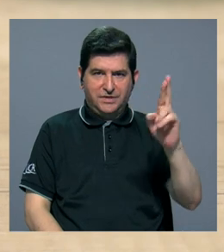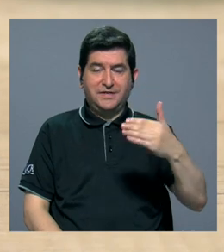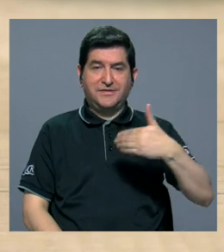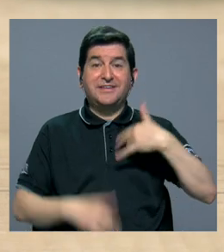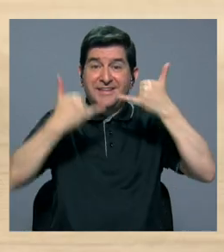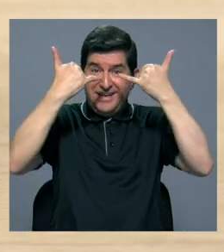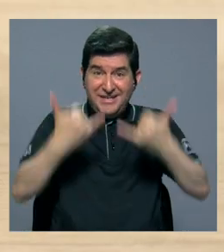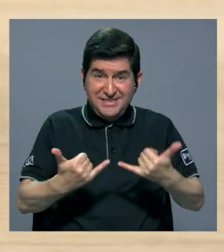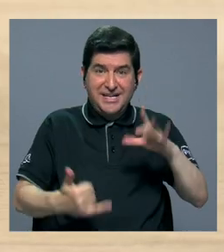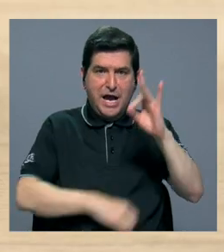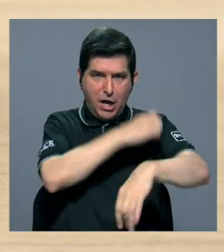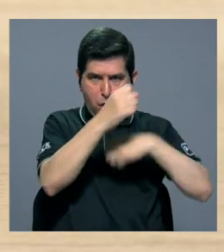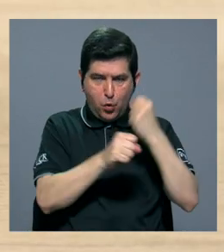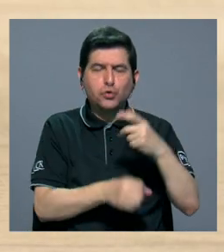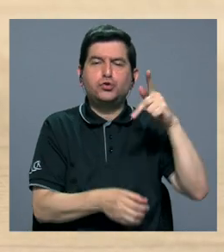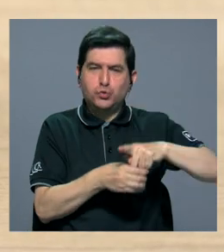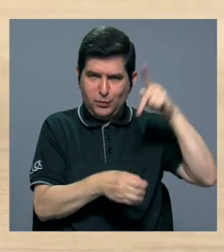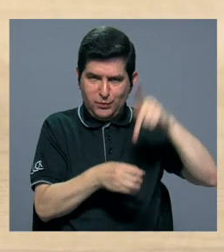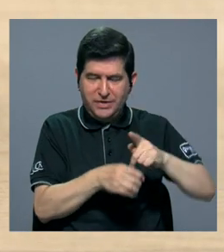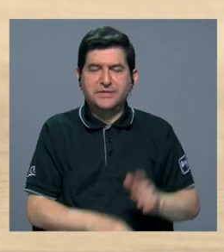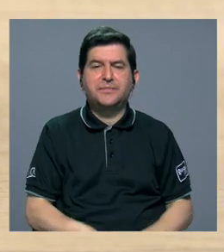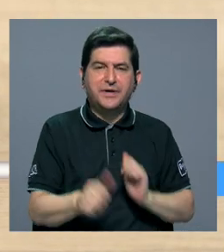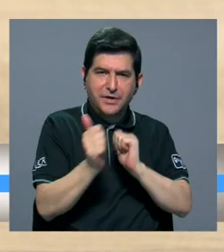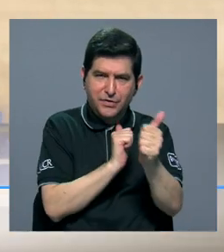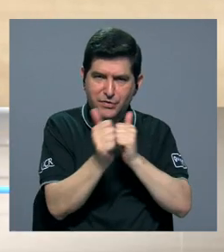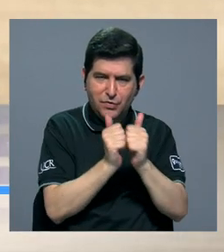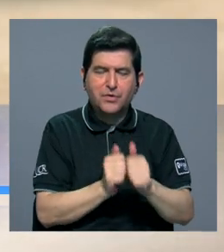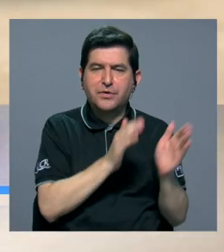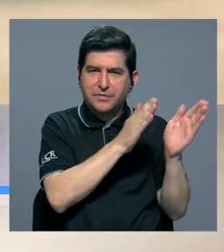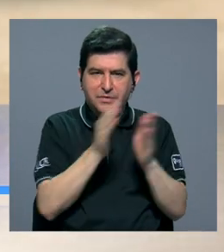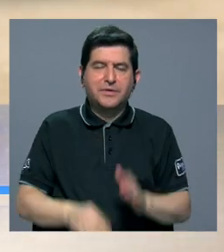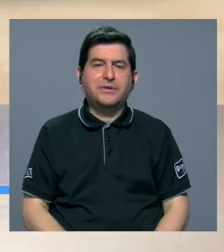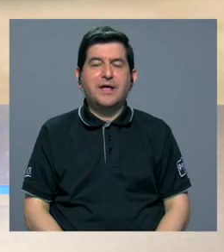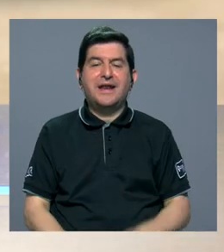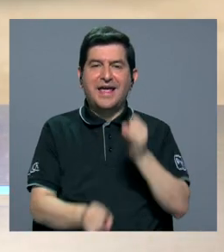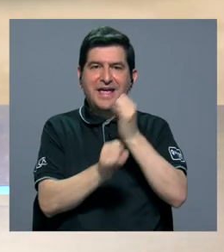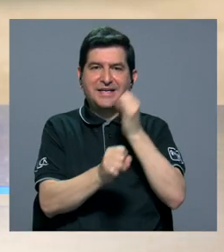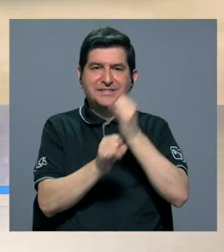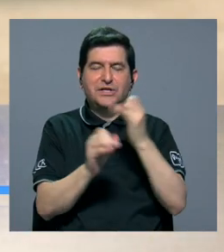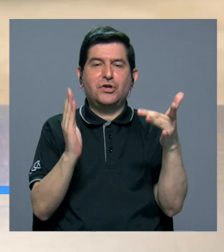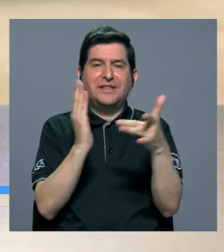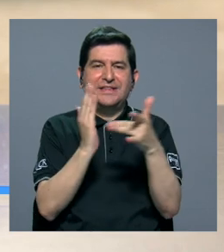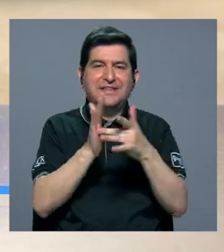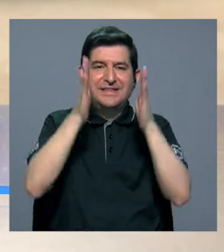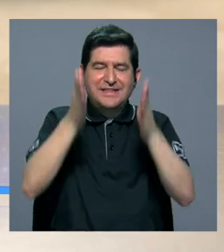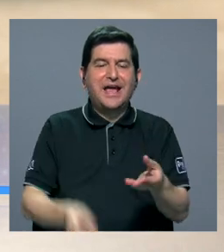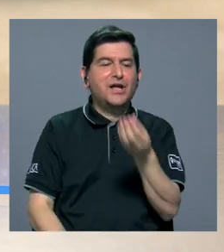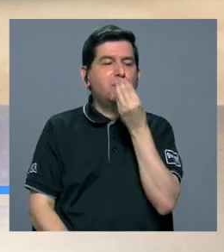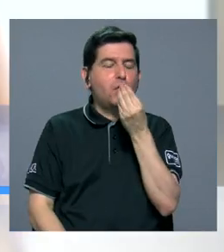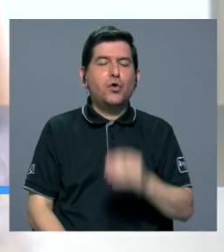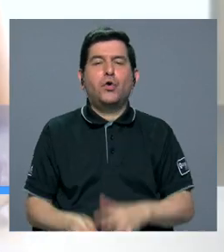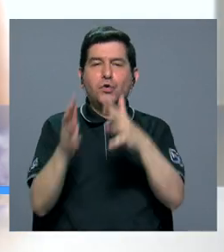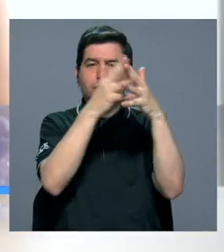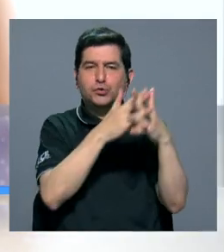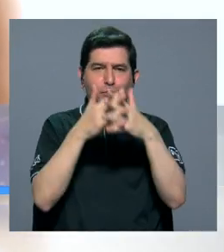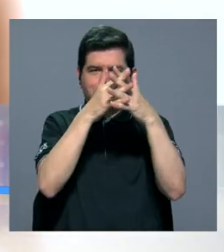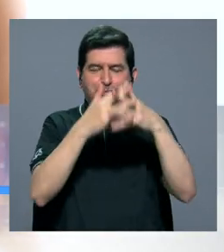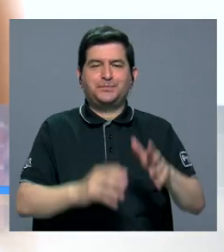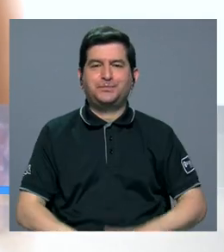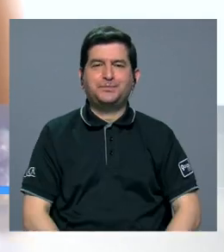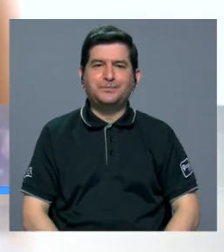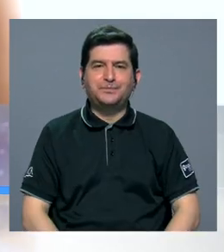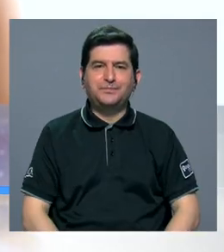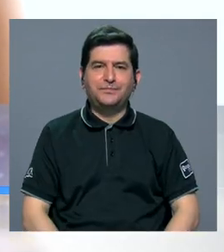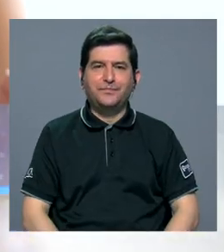tiene ya ocho años participando en los concursos organizados por el Instituto de Tecnólogos de Alimentos de los Estados Unidos.